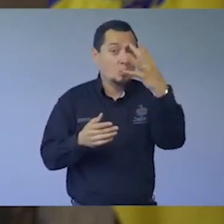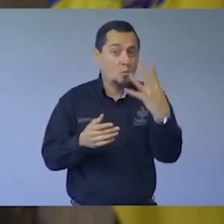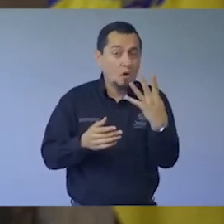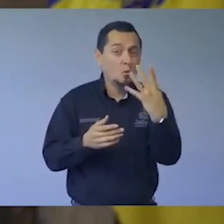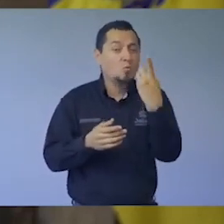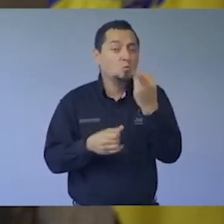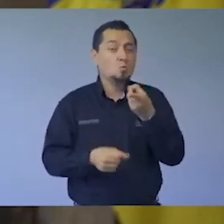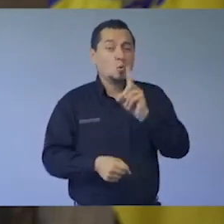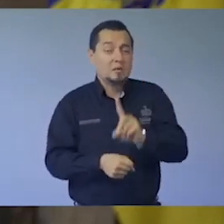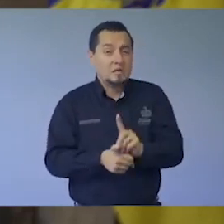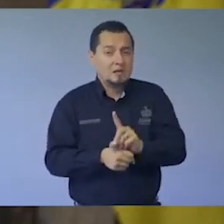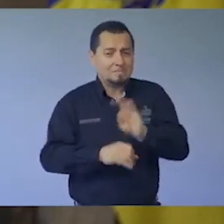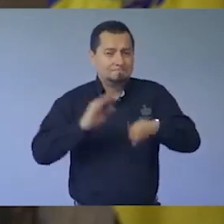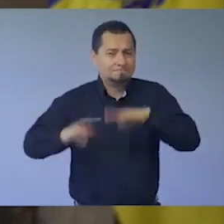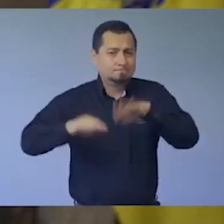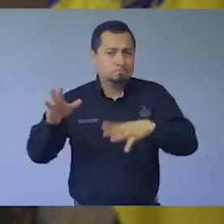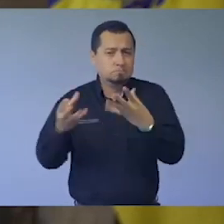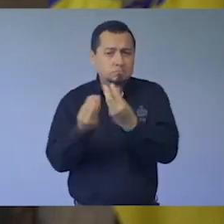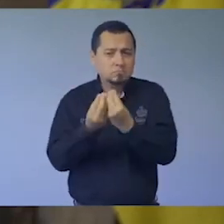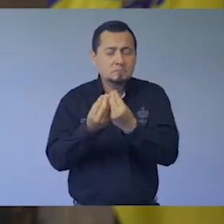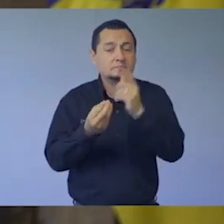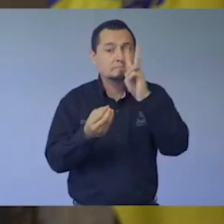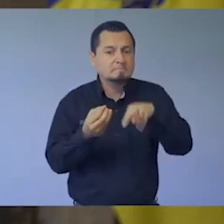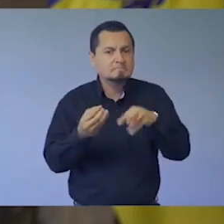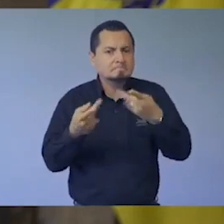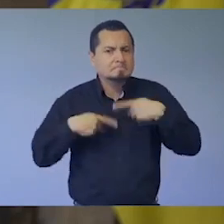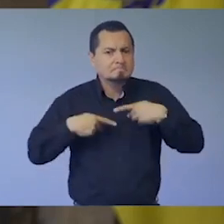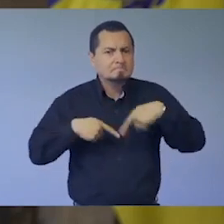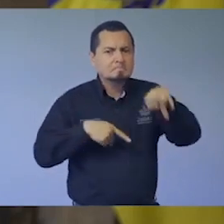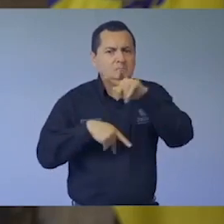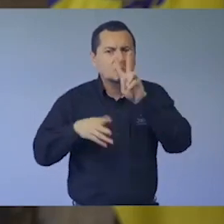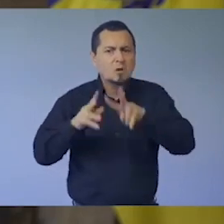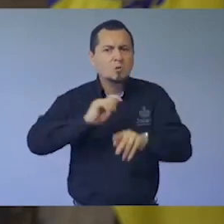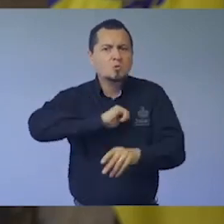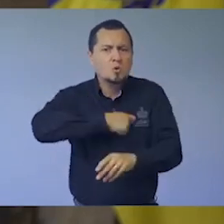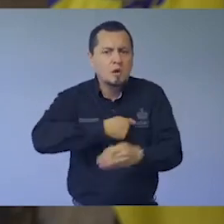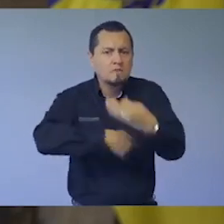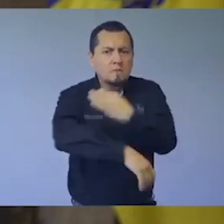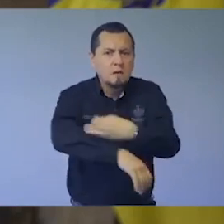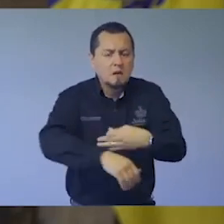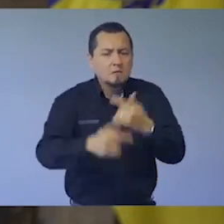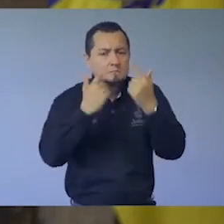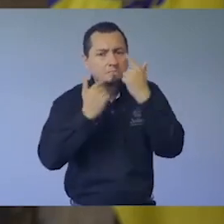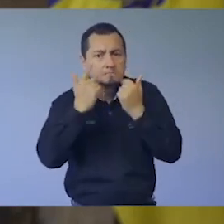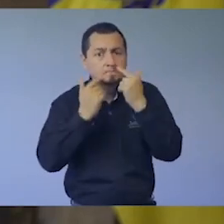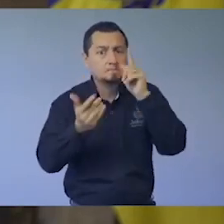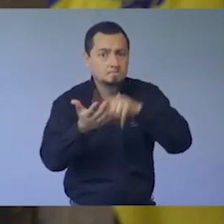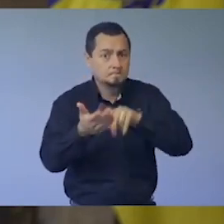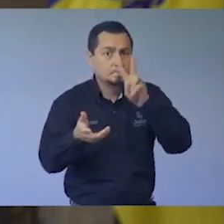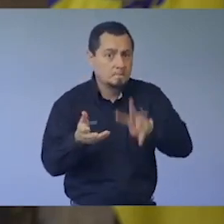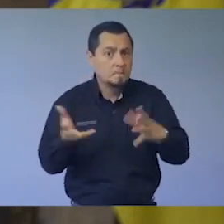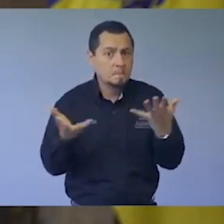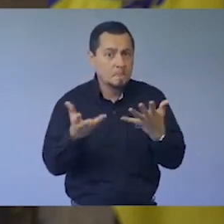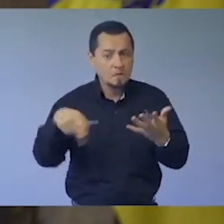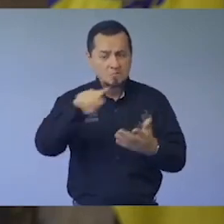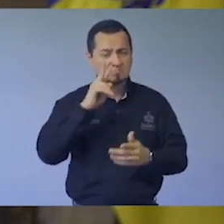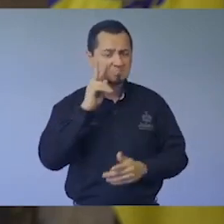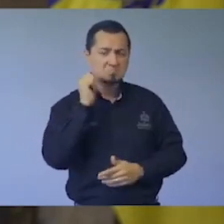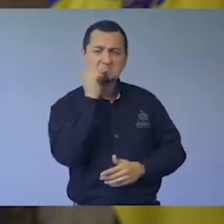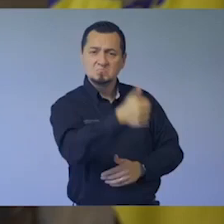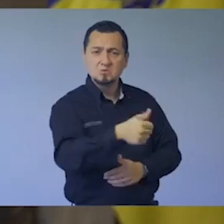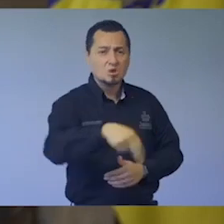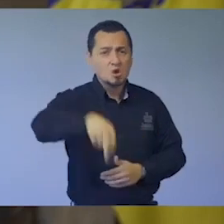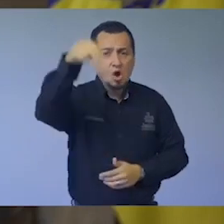104 en un solo día. Las muertes se cuentan ya por decenas y llenan de dolor a cada rincón de la república. Nadie es ajeno a esta realidad.